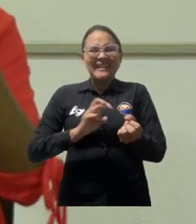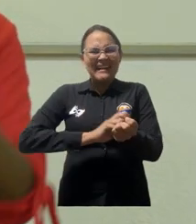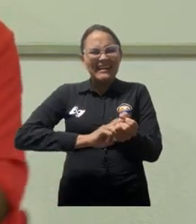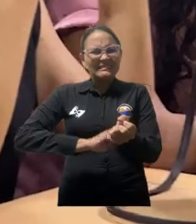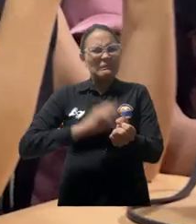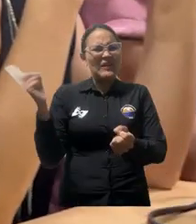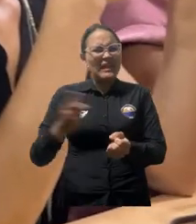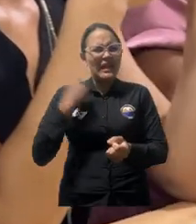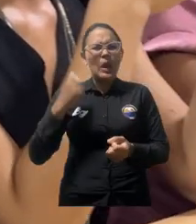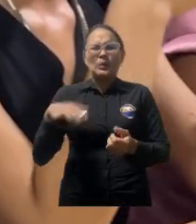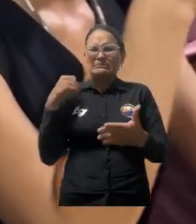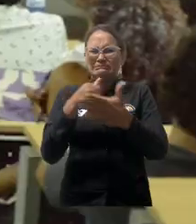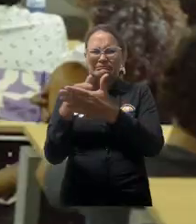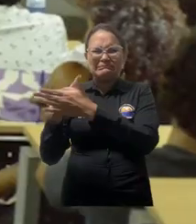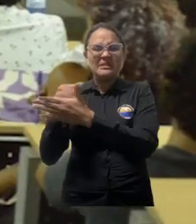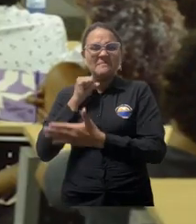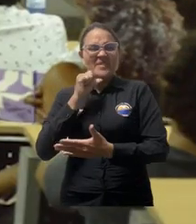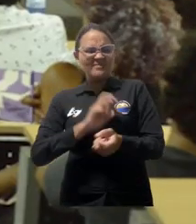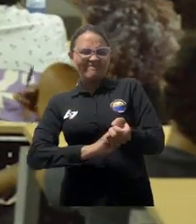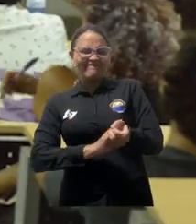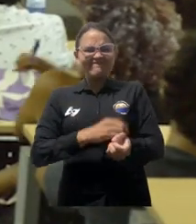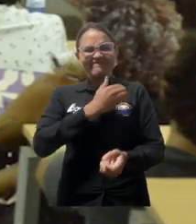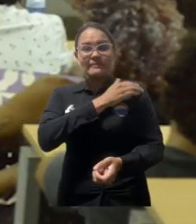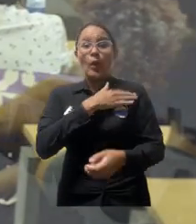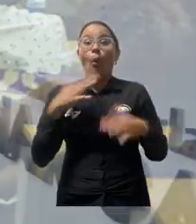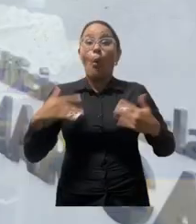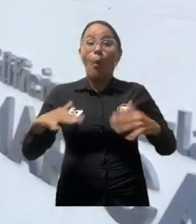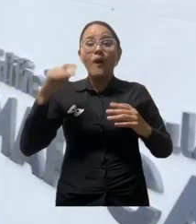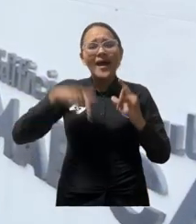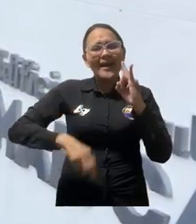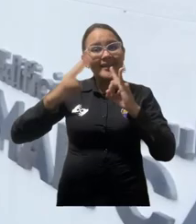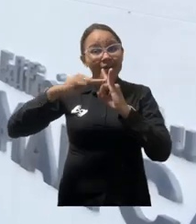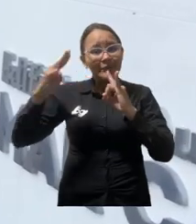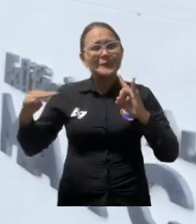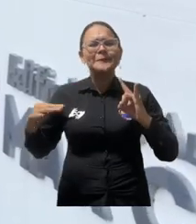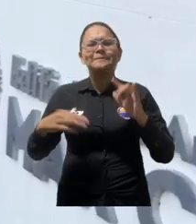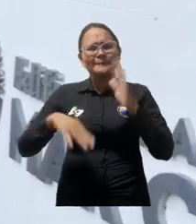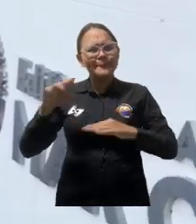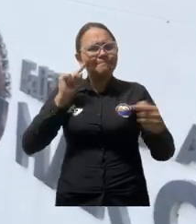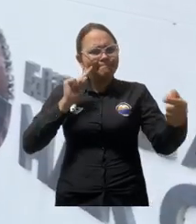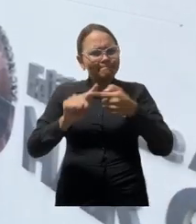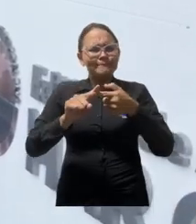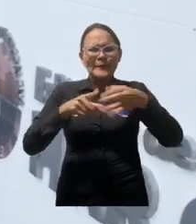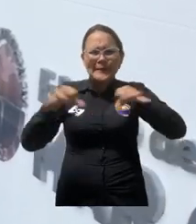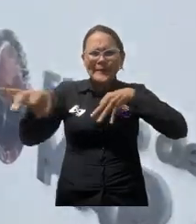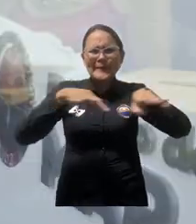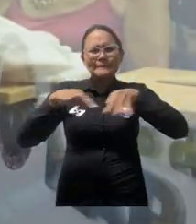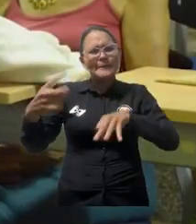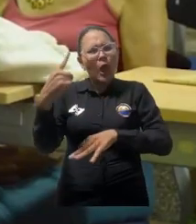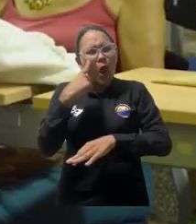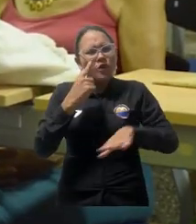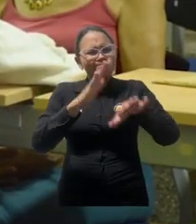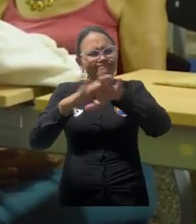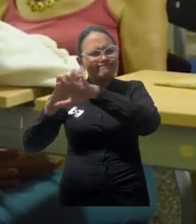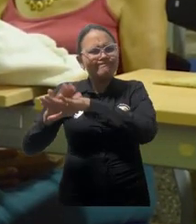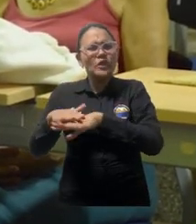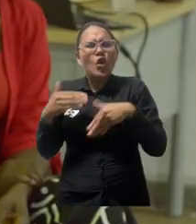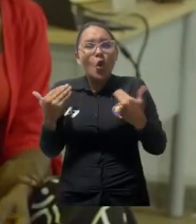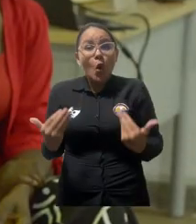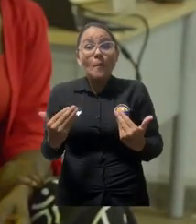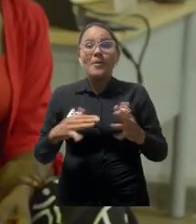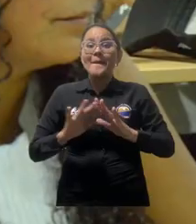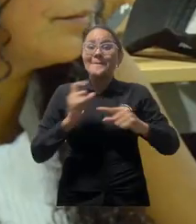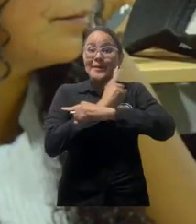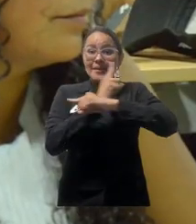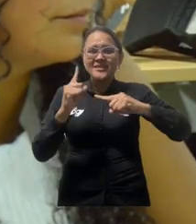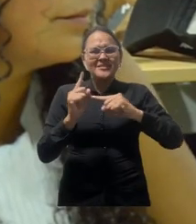El racismo es un fenómeno que persiste en las sociedades del mundo y en la Universidad del Magdalena fue abordado desde sus distintas perspectivas durante